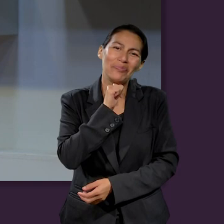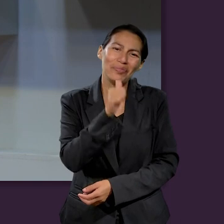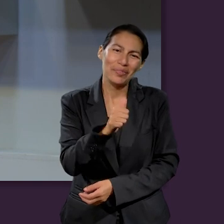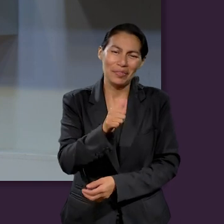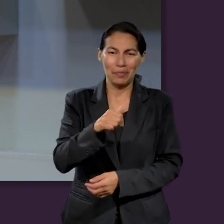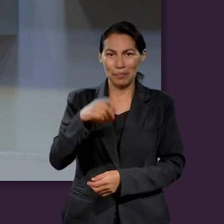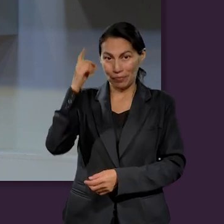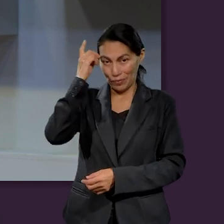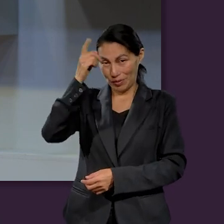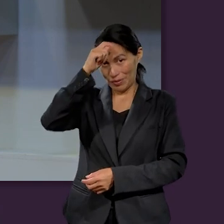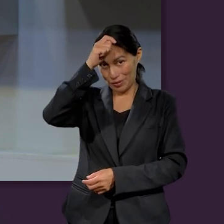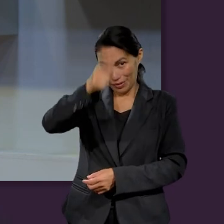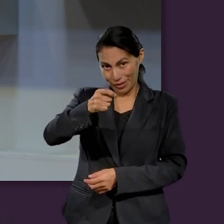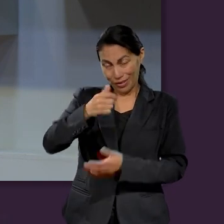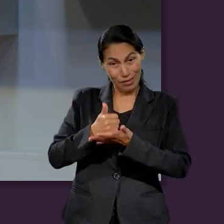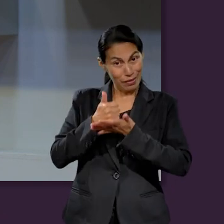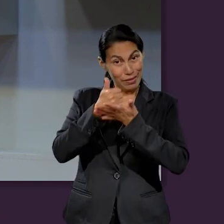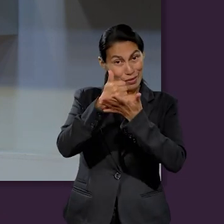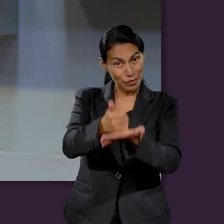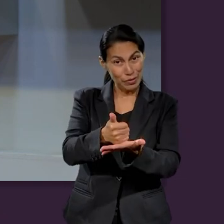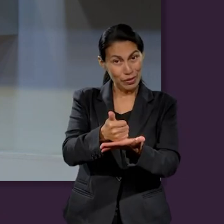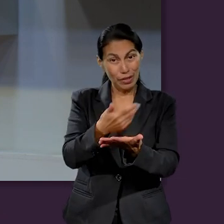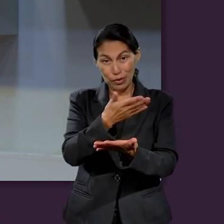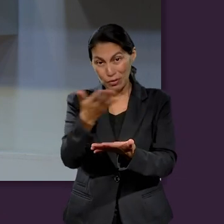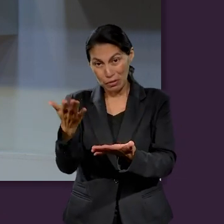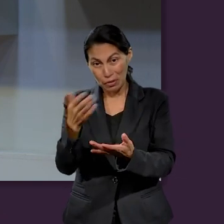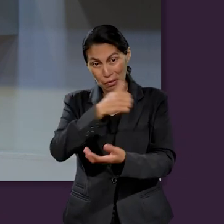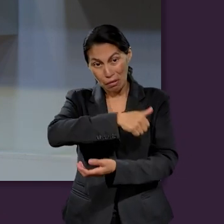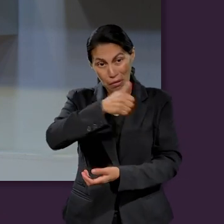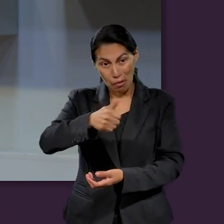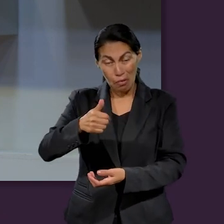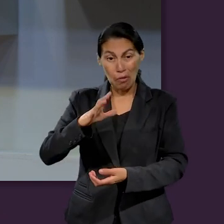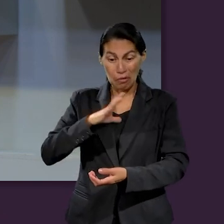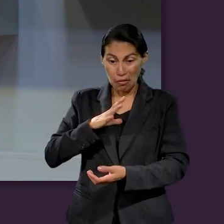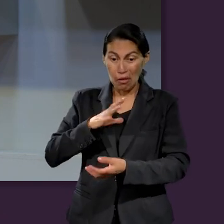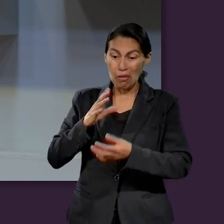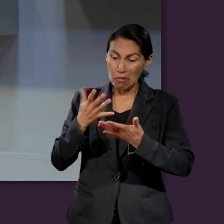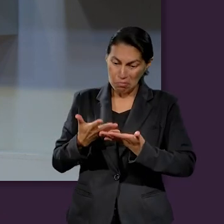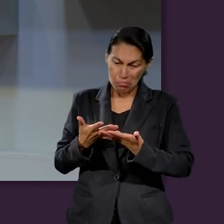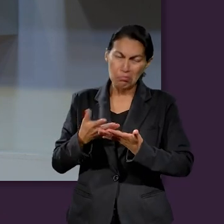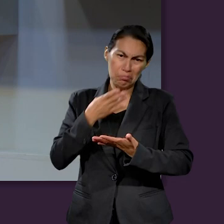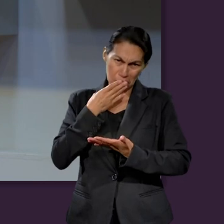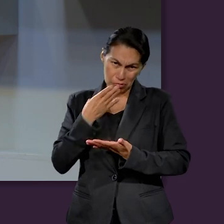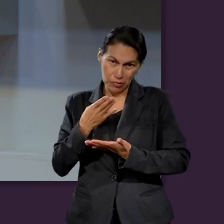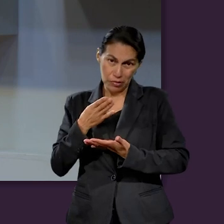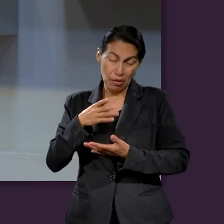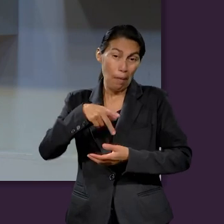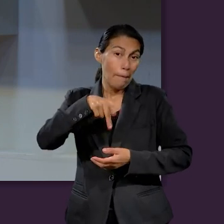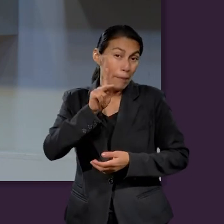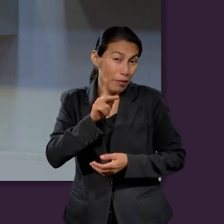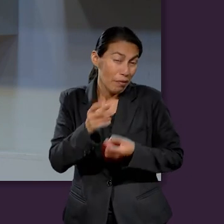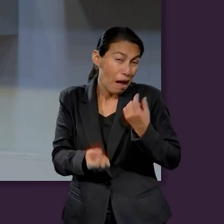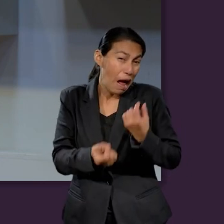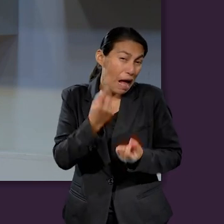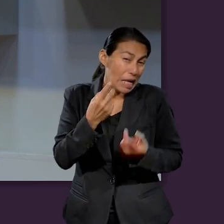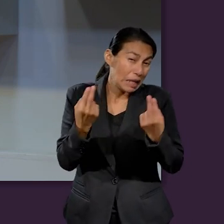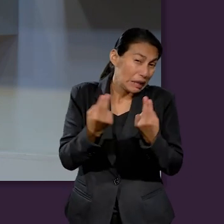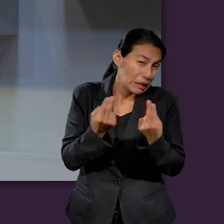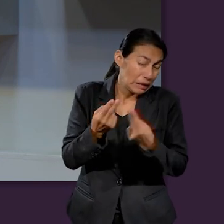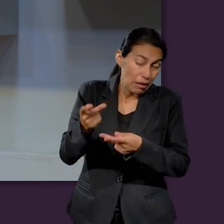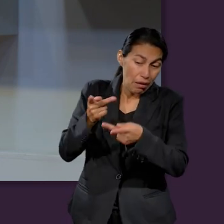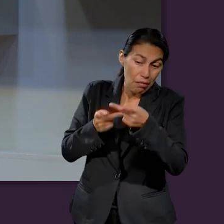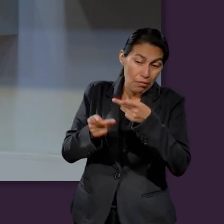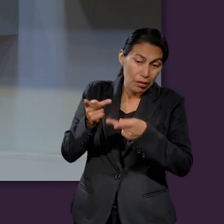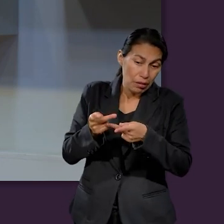amigos, que Dios nos ayude para evitar caer en este estrés de las deudas, que aprendamos a vivir con lo que tenemos y que si tenemos que acceder a un